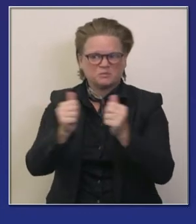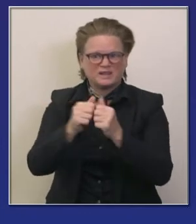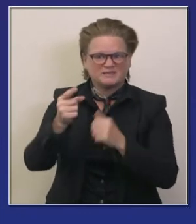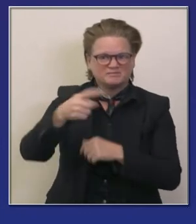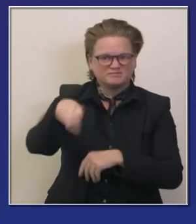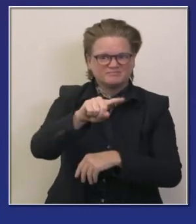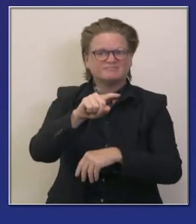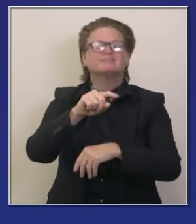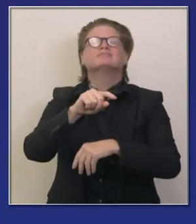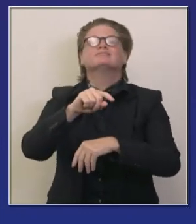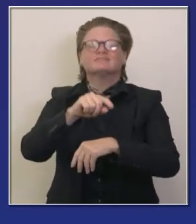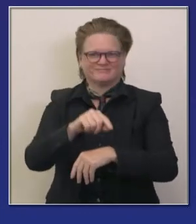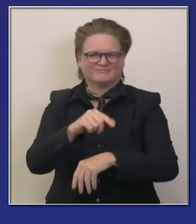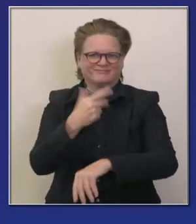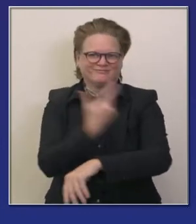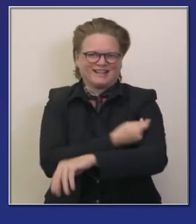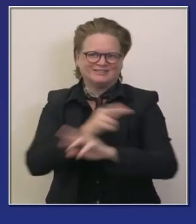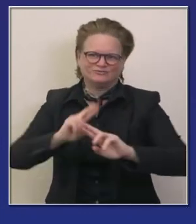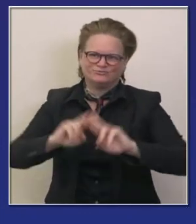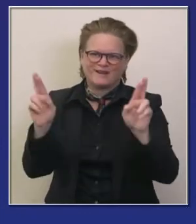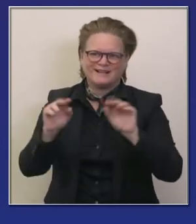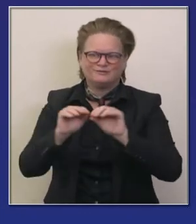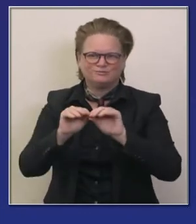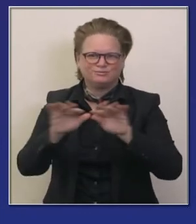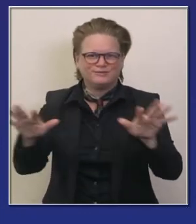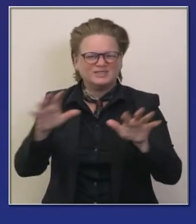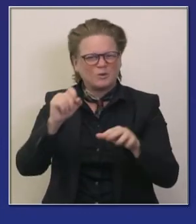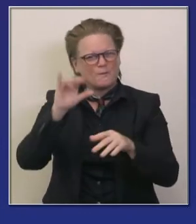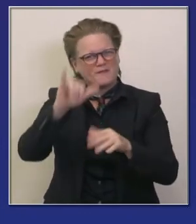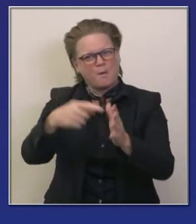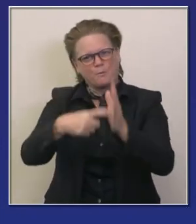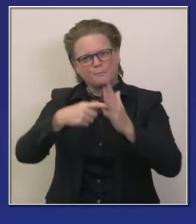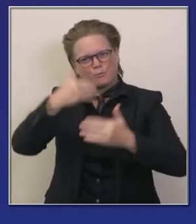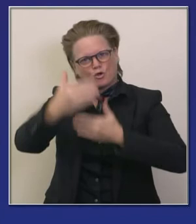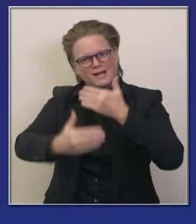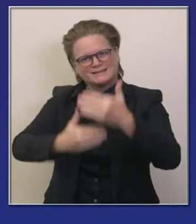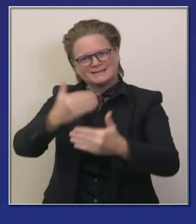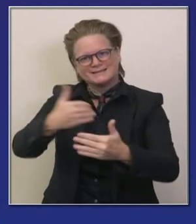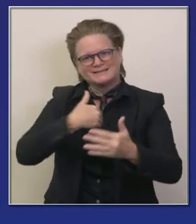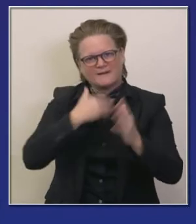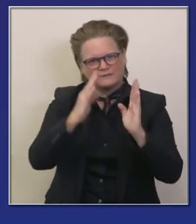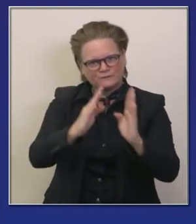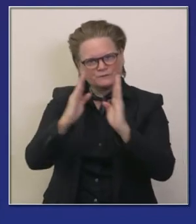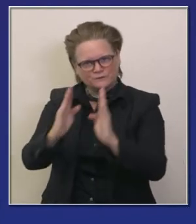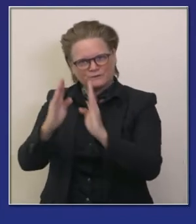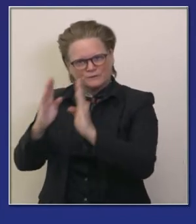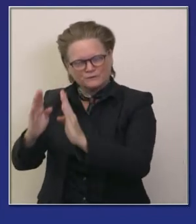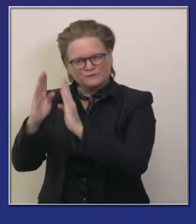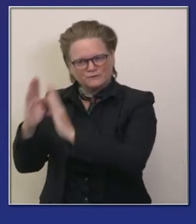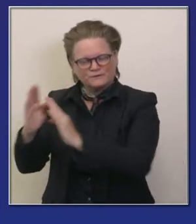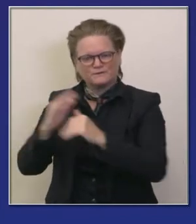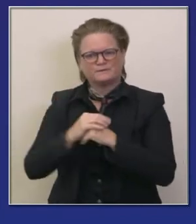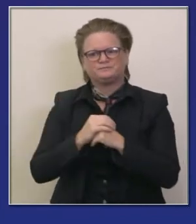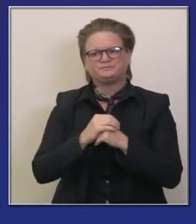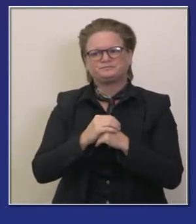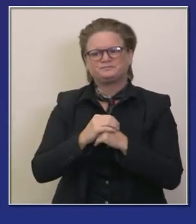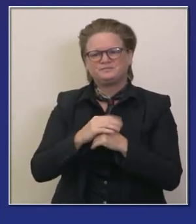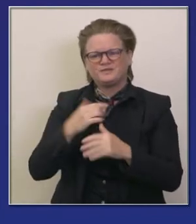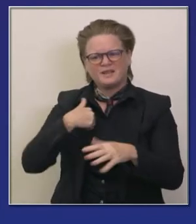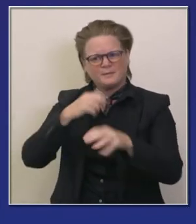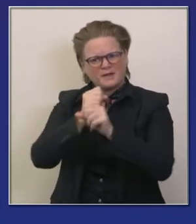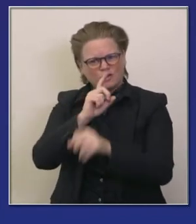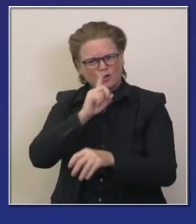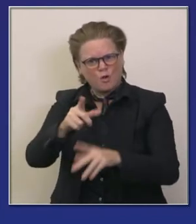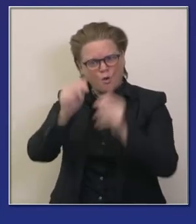327 mil estamos confiados en nuestra capacidad que podremos cumplir con las necesidades por parte de los